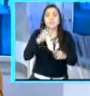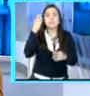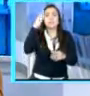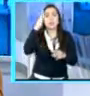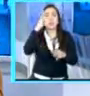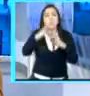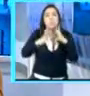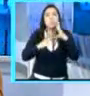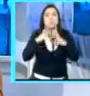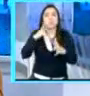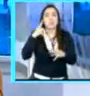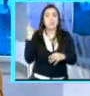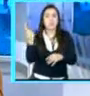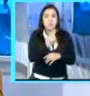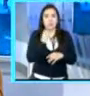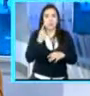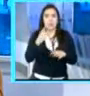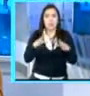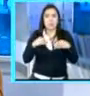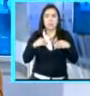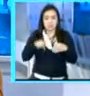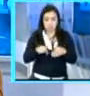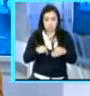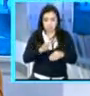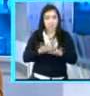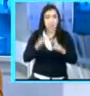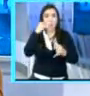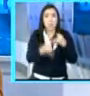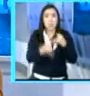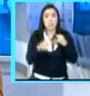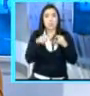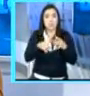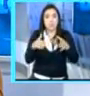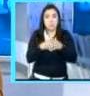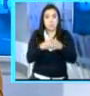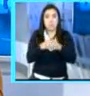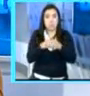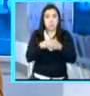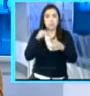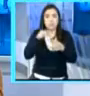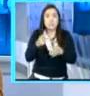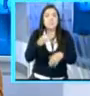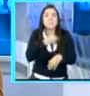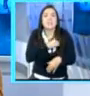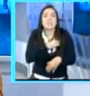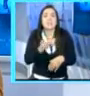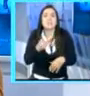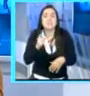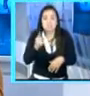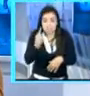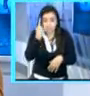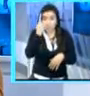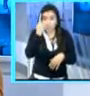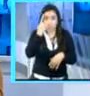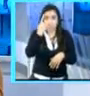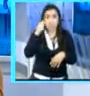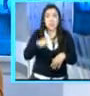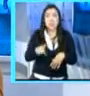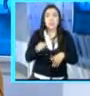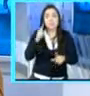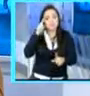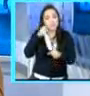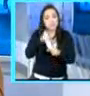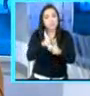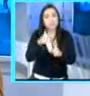de Guatemala por haber dado ese paso tan, tan importante en cerrar un capítulo. Es un primer paso, se va a seguir, pero esa condición